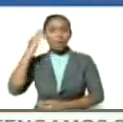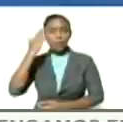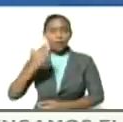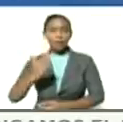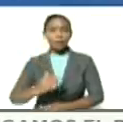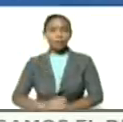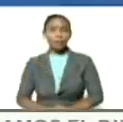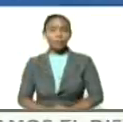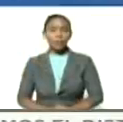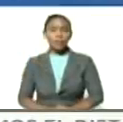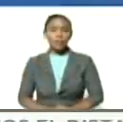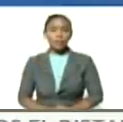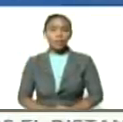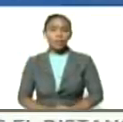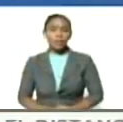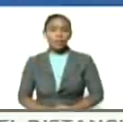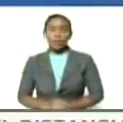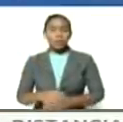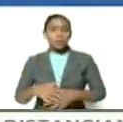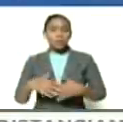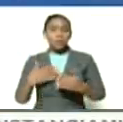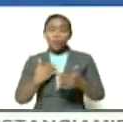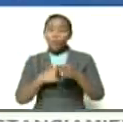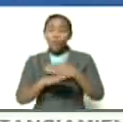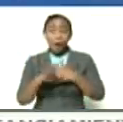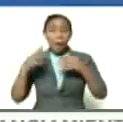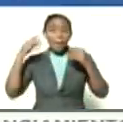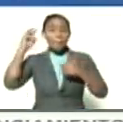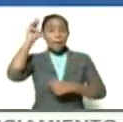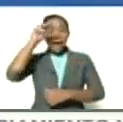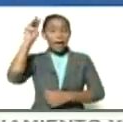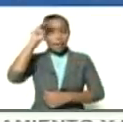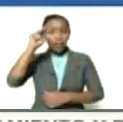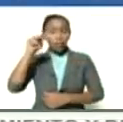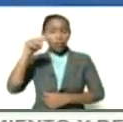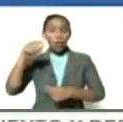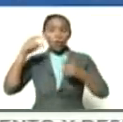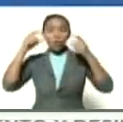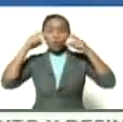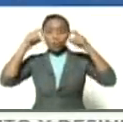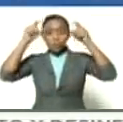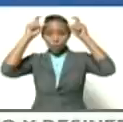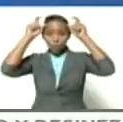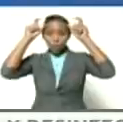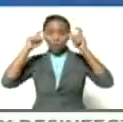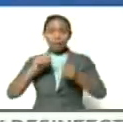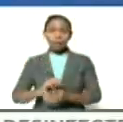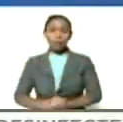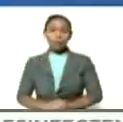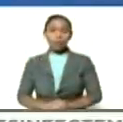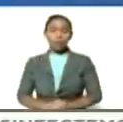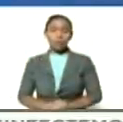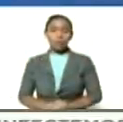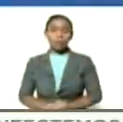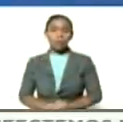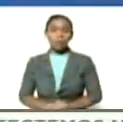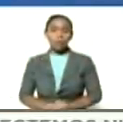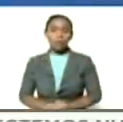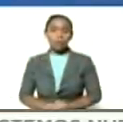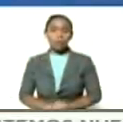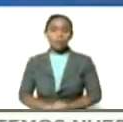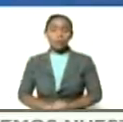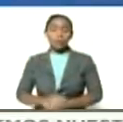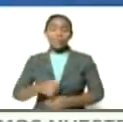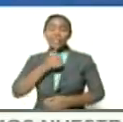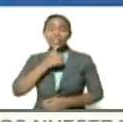fue el maestro de maestros Simón Rodríguez quienes cada